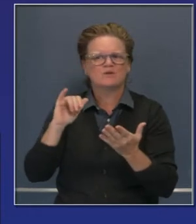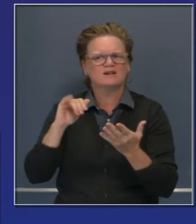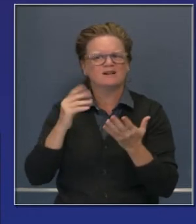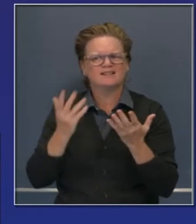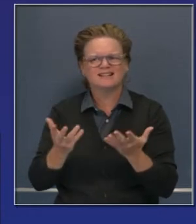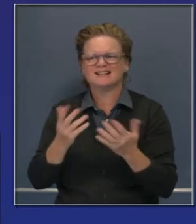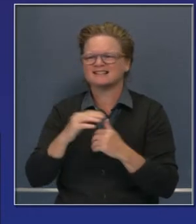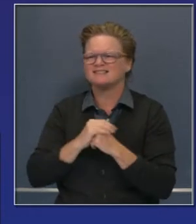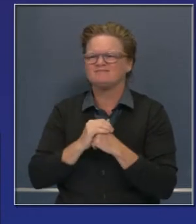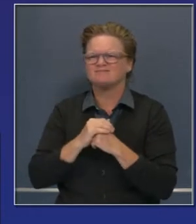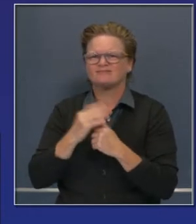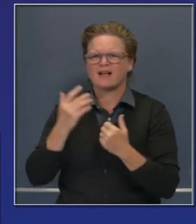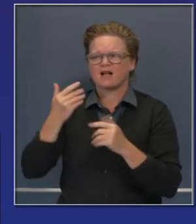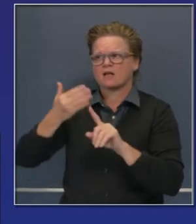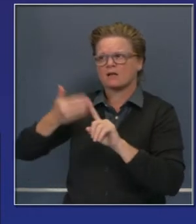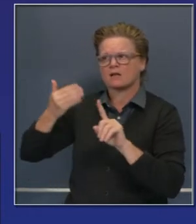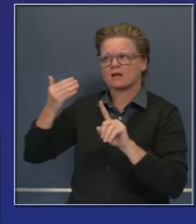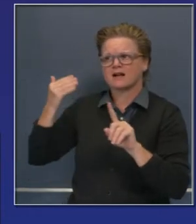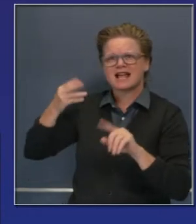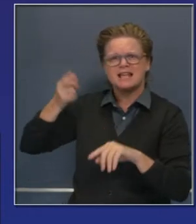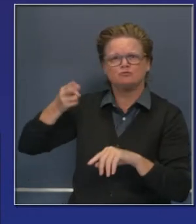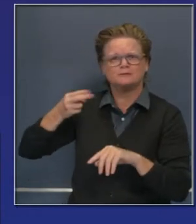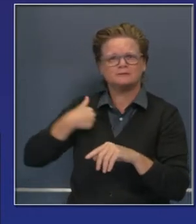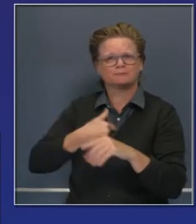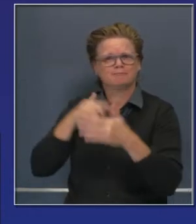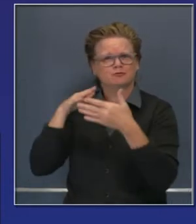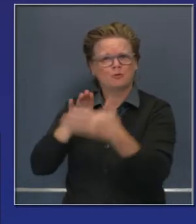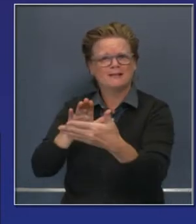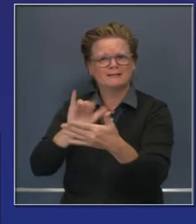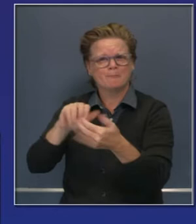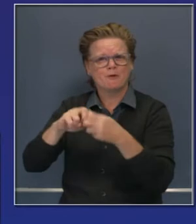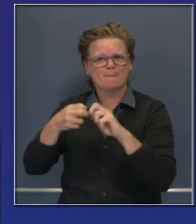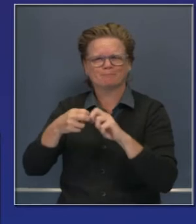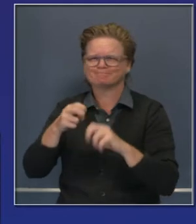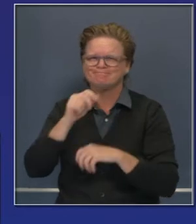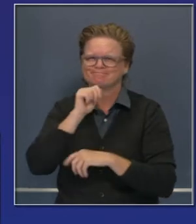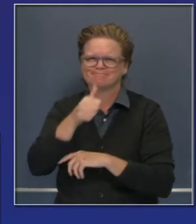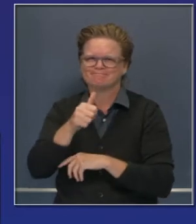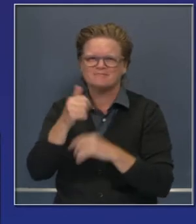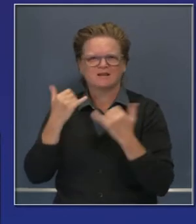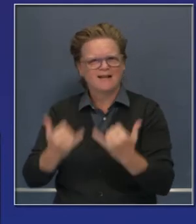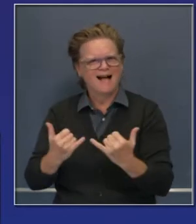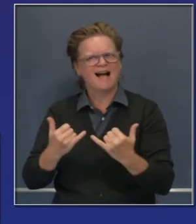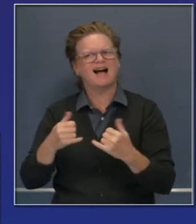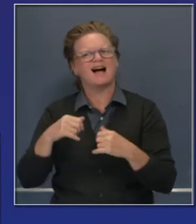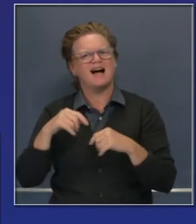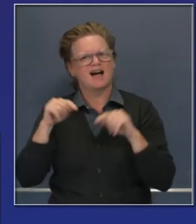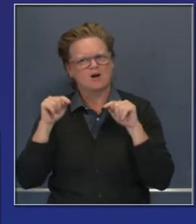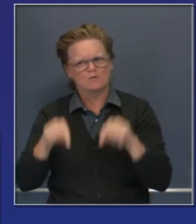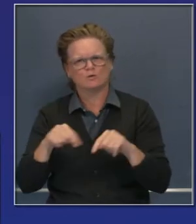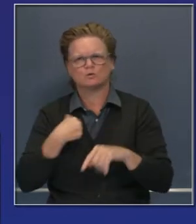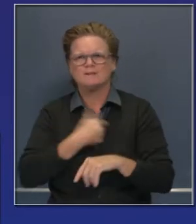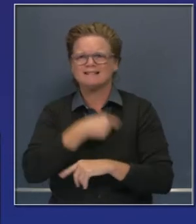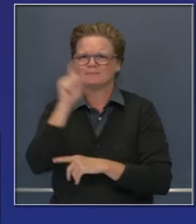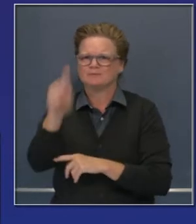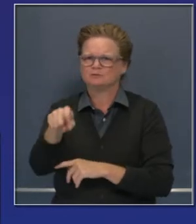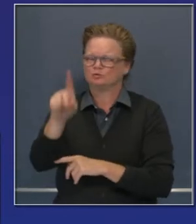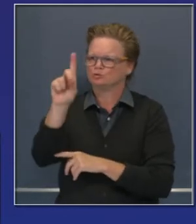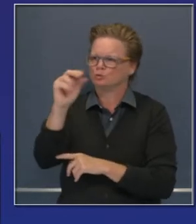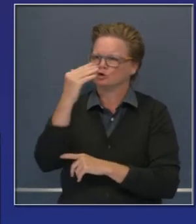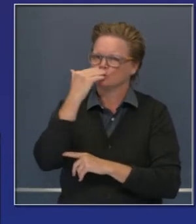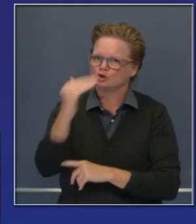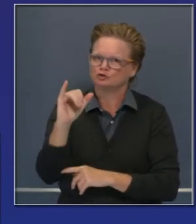la obligación moral y ética de abordar este problema de frente. Es necesario ver mejores resultados a nivel local y regional,